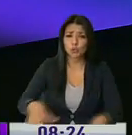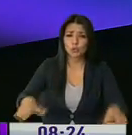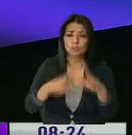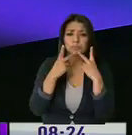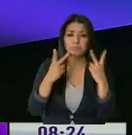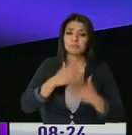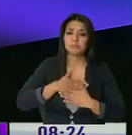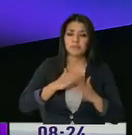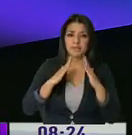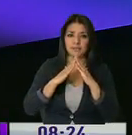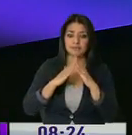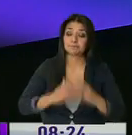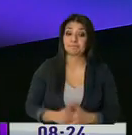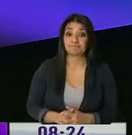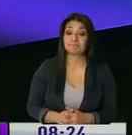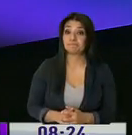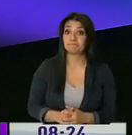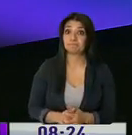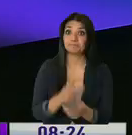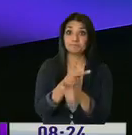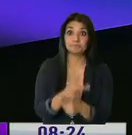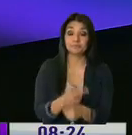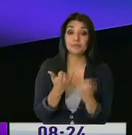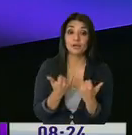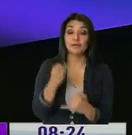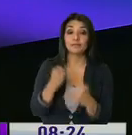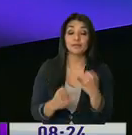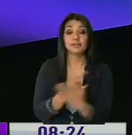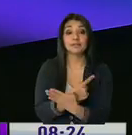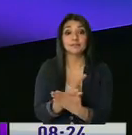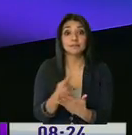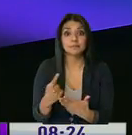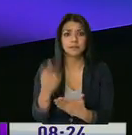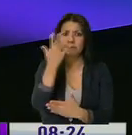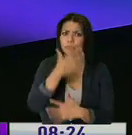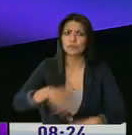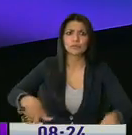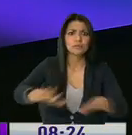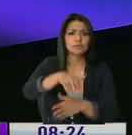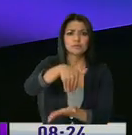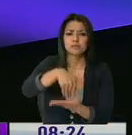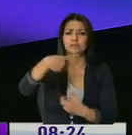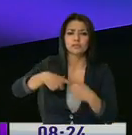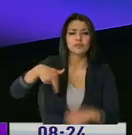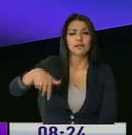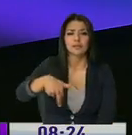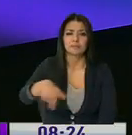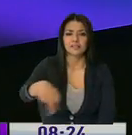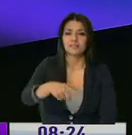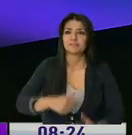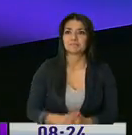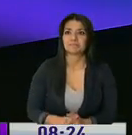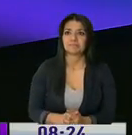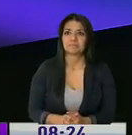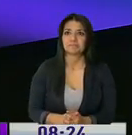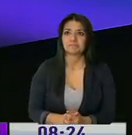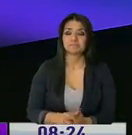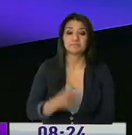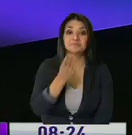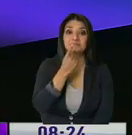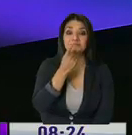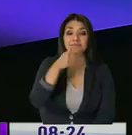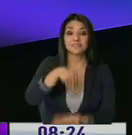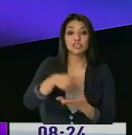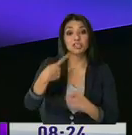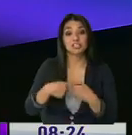es nuestra casa. Así que hay que cuidarlo ahora que viene el fin de semana y es lindo el centro para caminar. Así que, Ali, vea, un desayunito en el